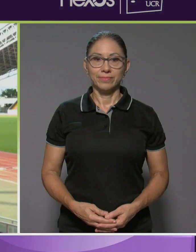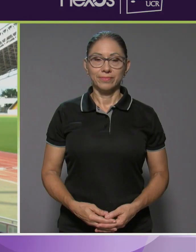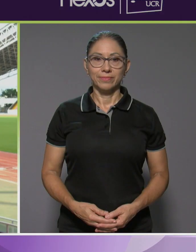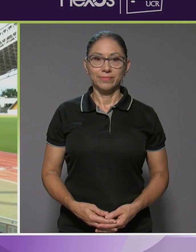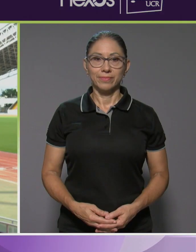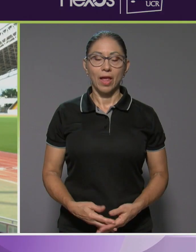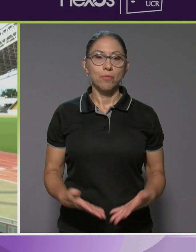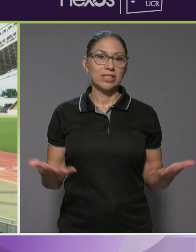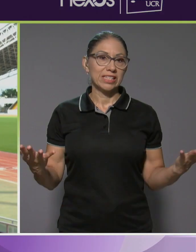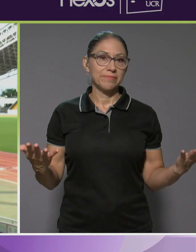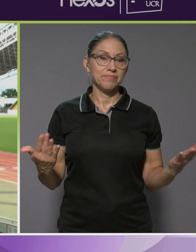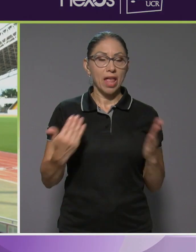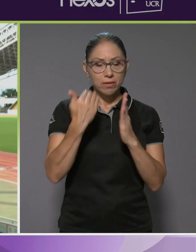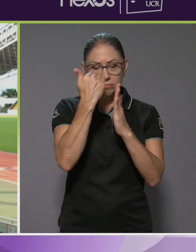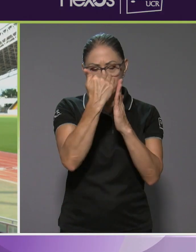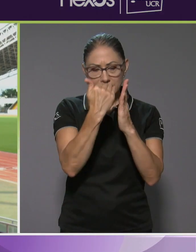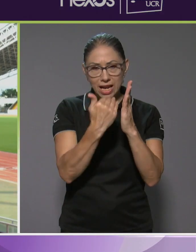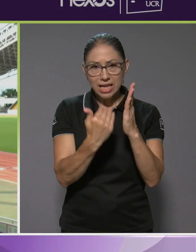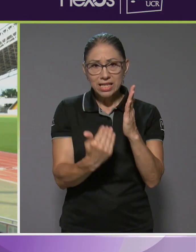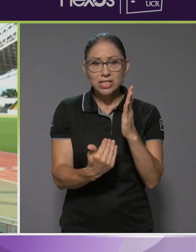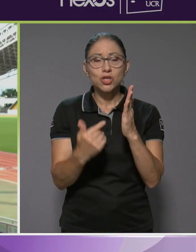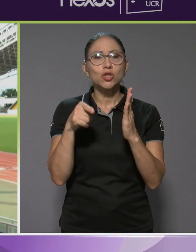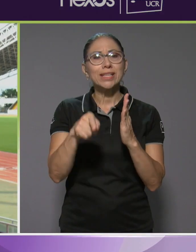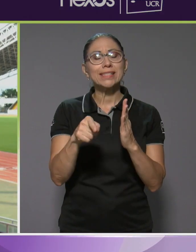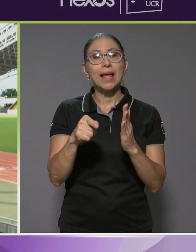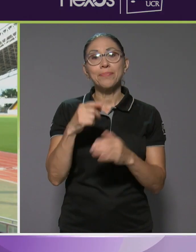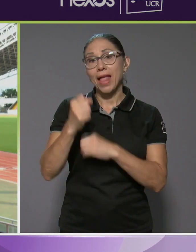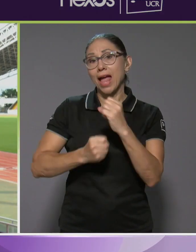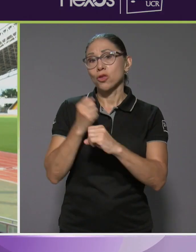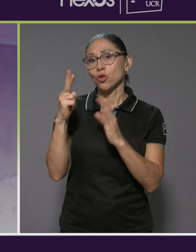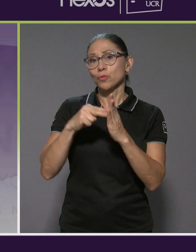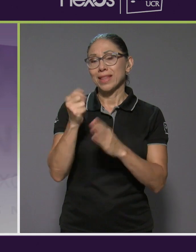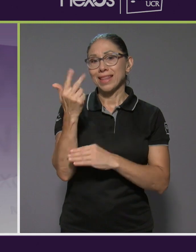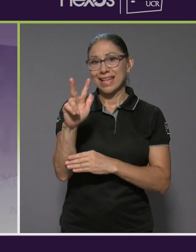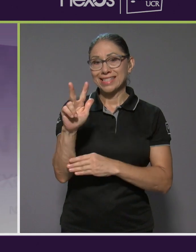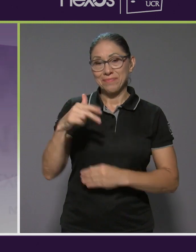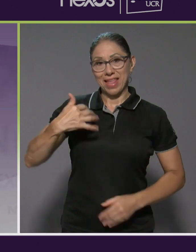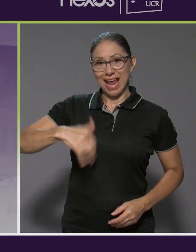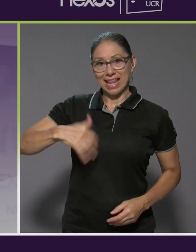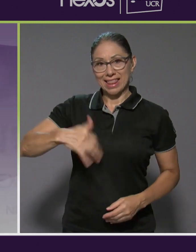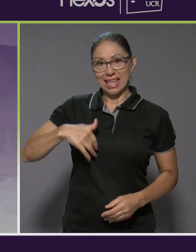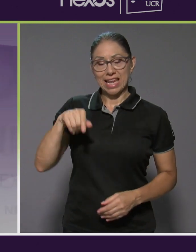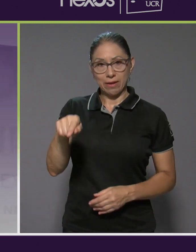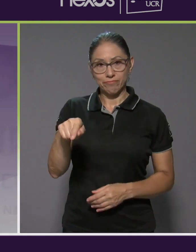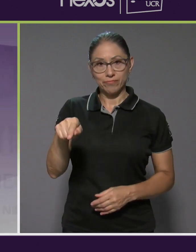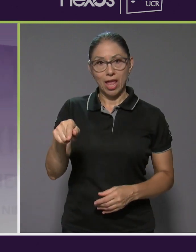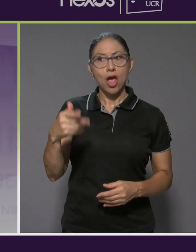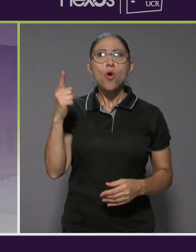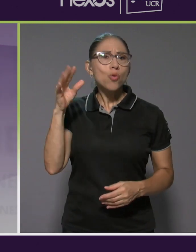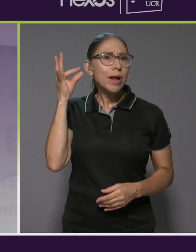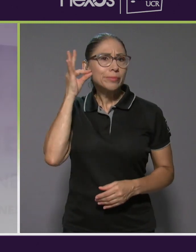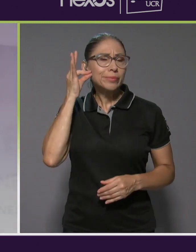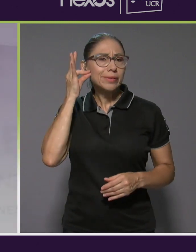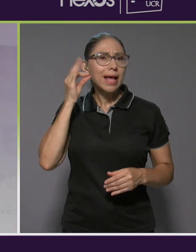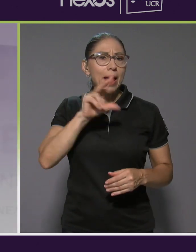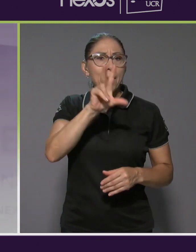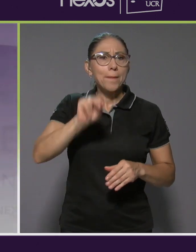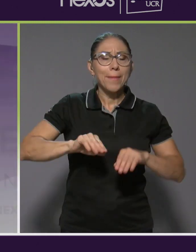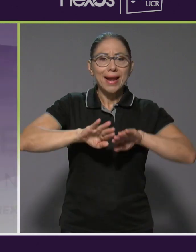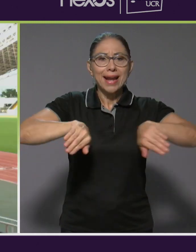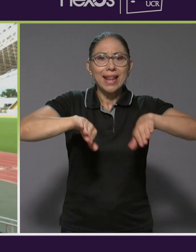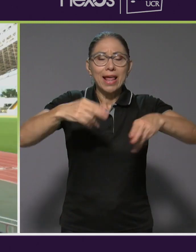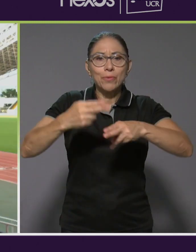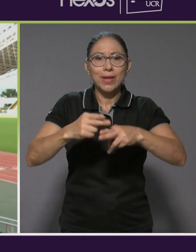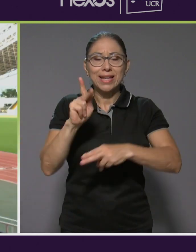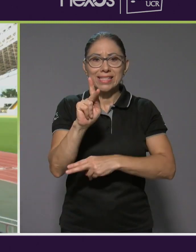Sí, bueno, el registro se está en 2013 en Argentina. Fue una nadadora, una para nadadora, Cristiane de